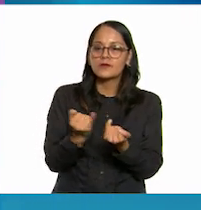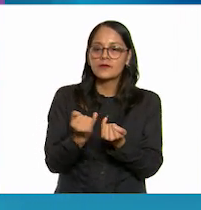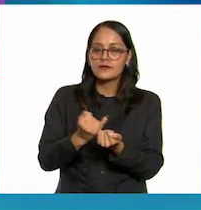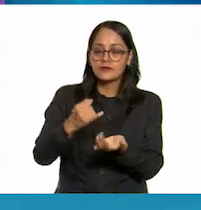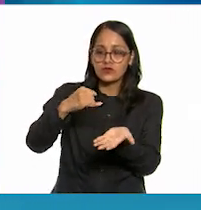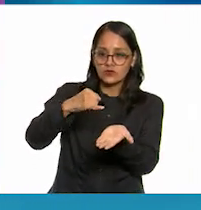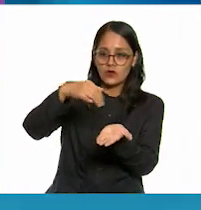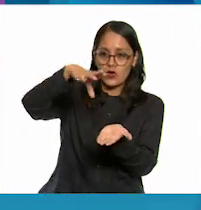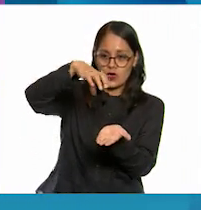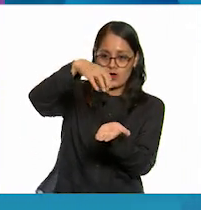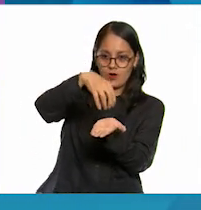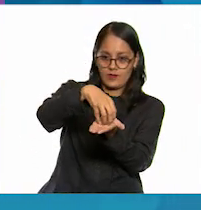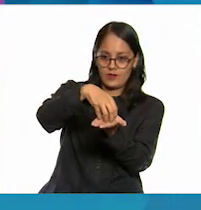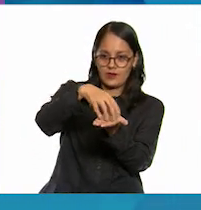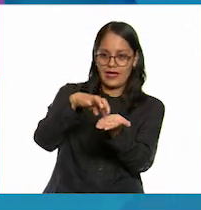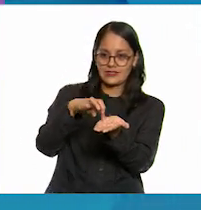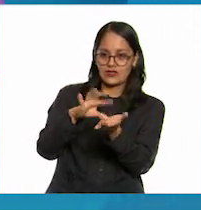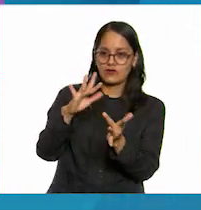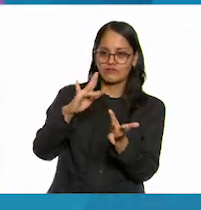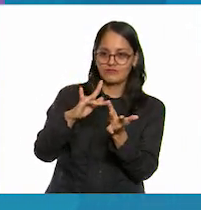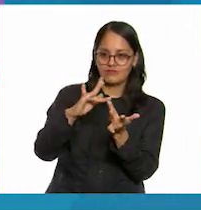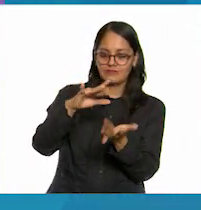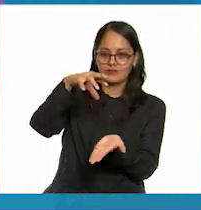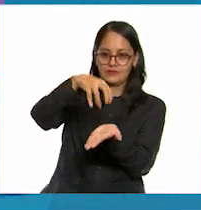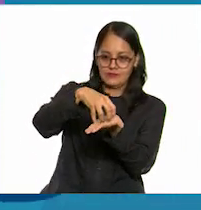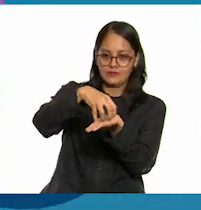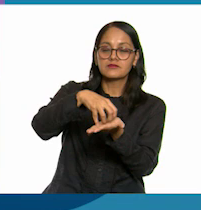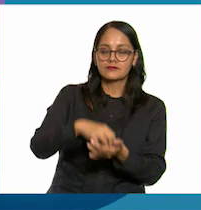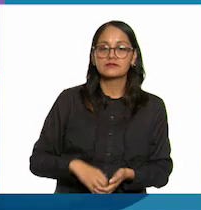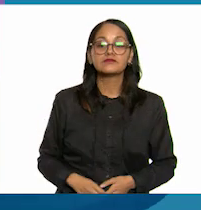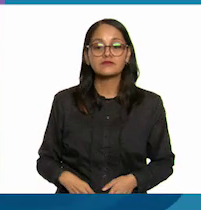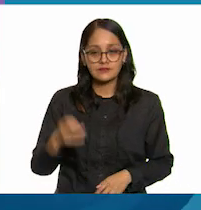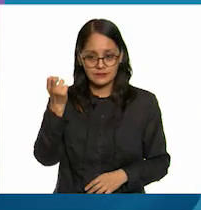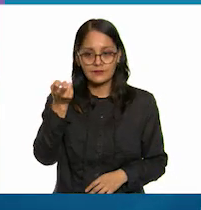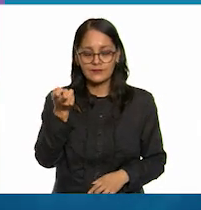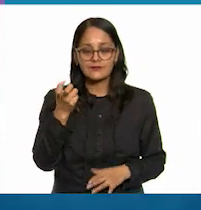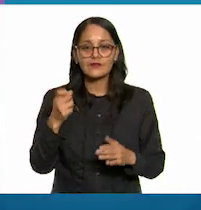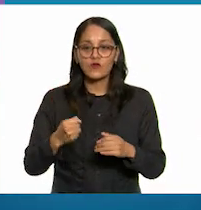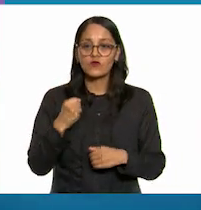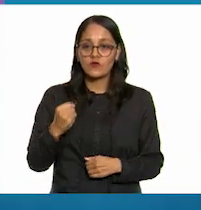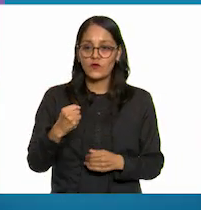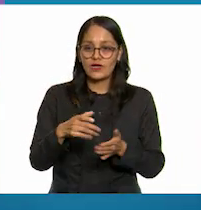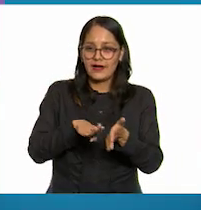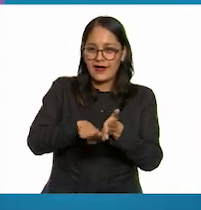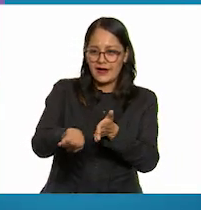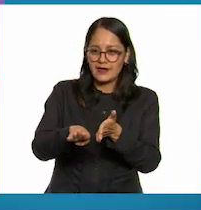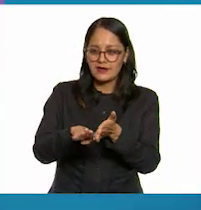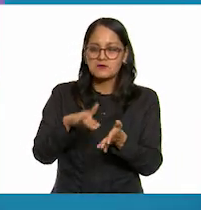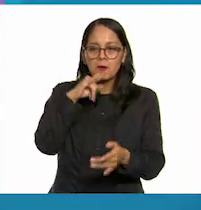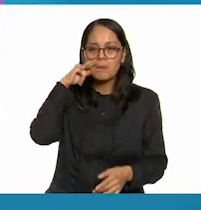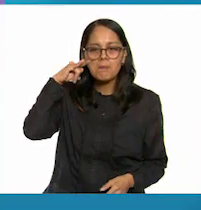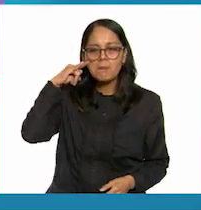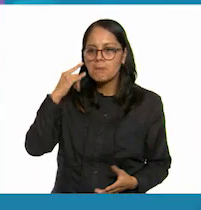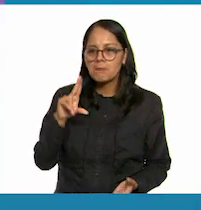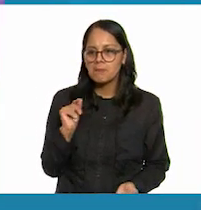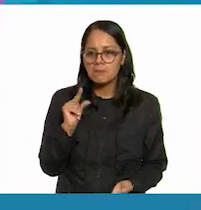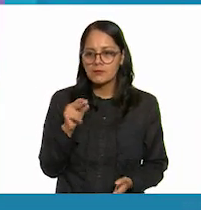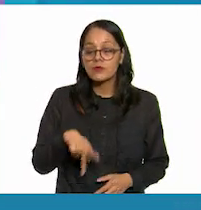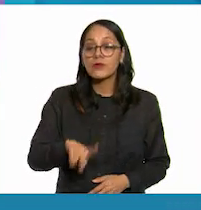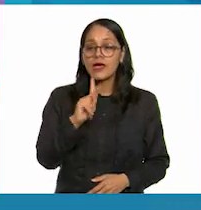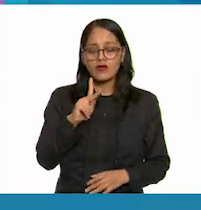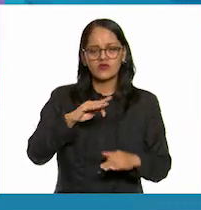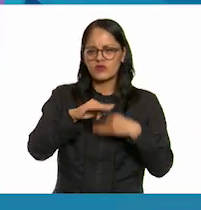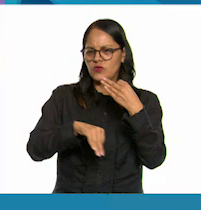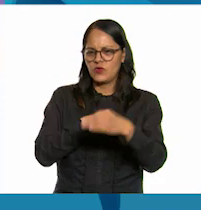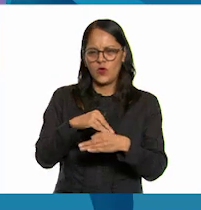sus superficies que están en contacto bueno la fuerza de la fricción es una fuerza invisible pero está presente en la